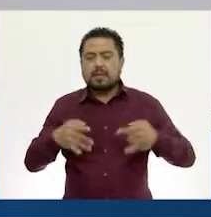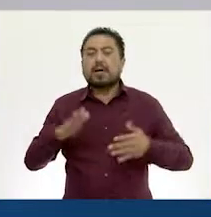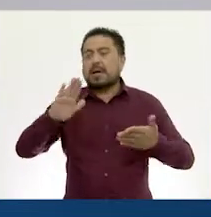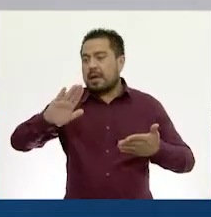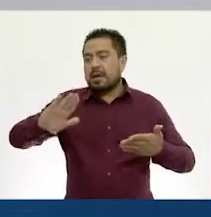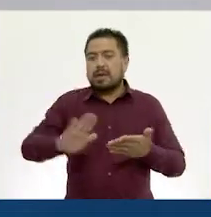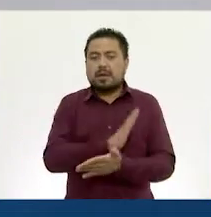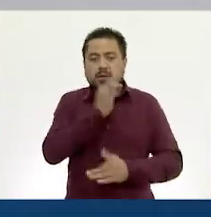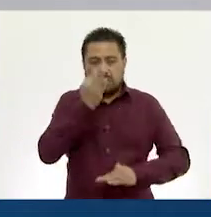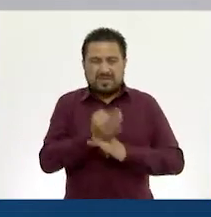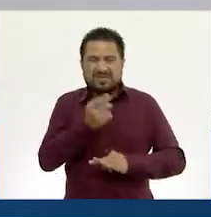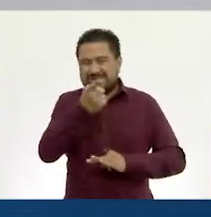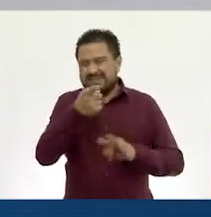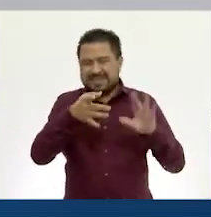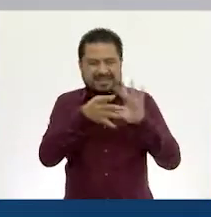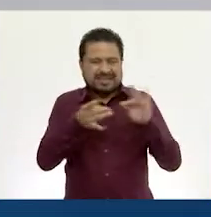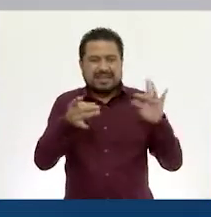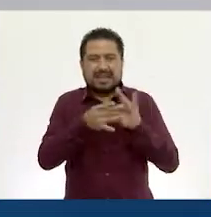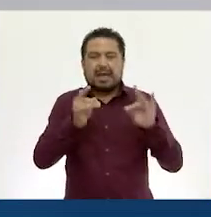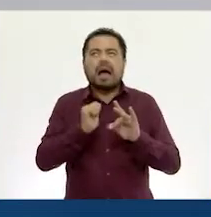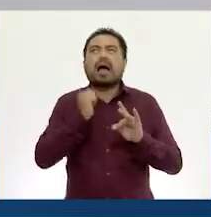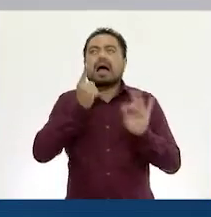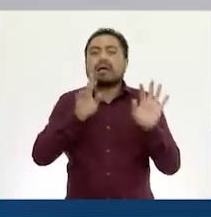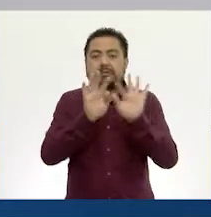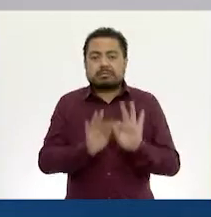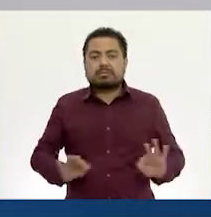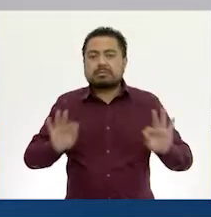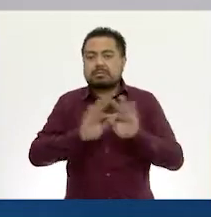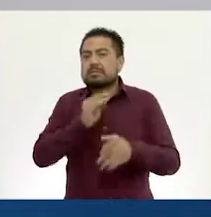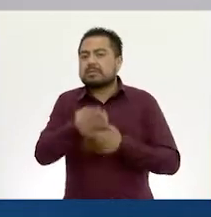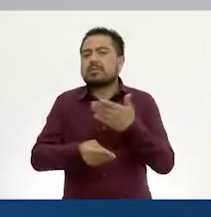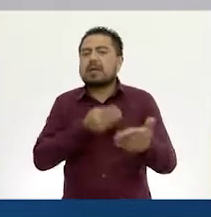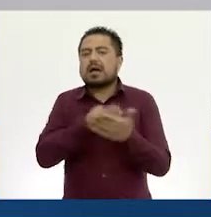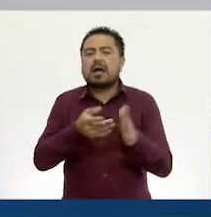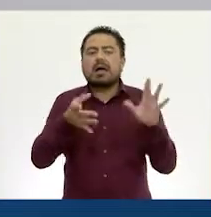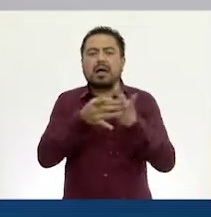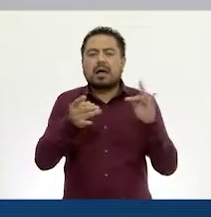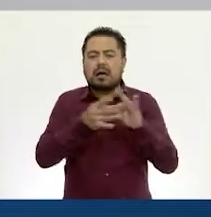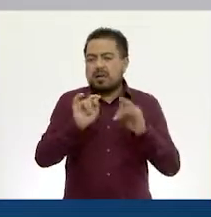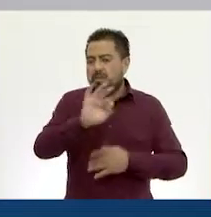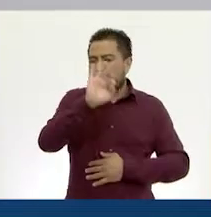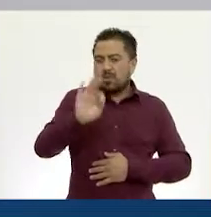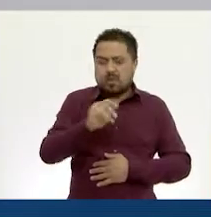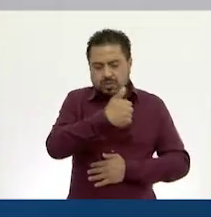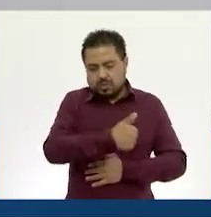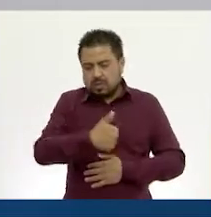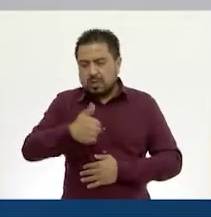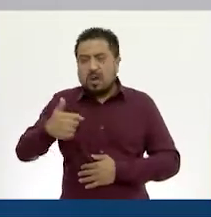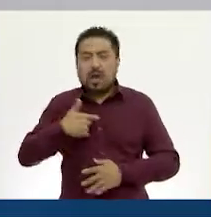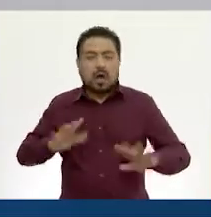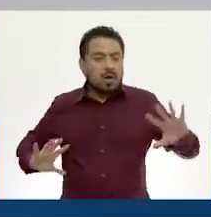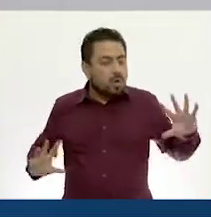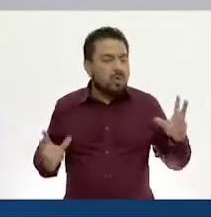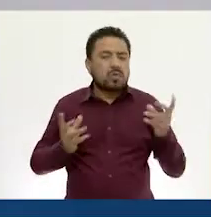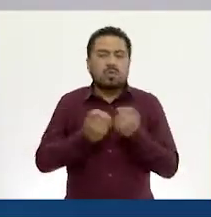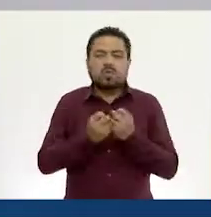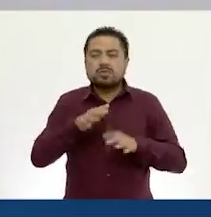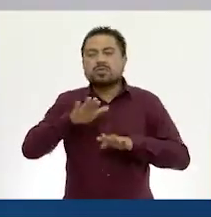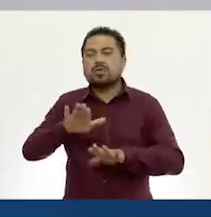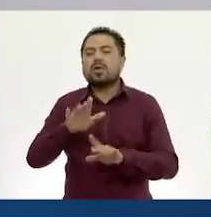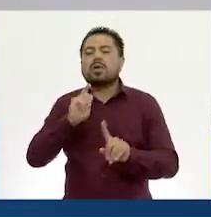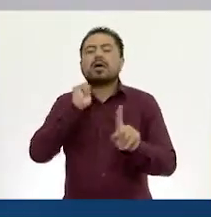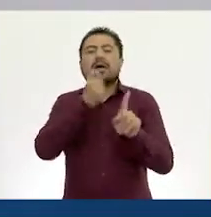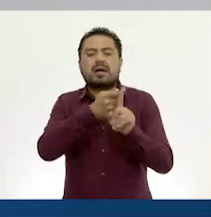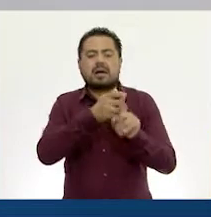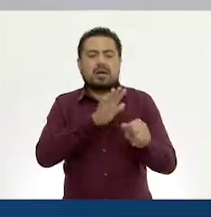Además, en esto que tú dices resaltas algo muy importante que hablamos de los porcentajes. Hay un total sobre el que